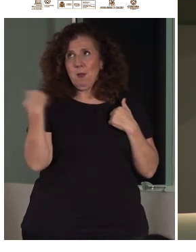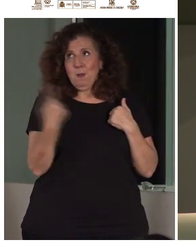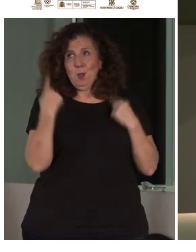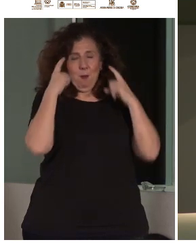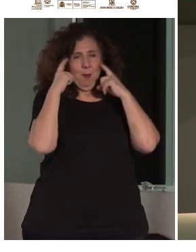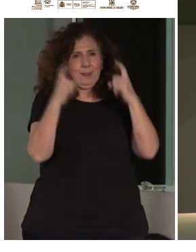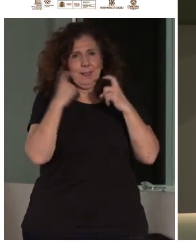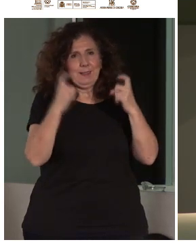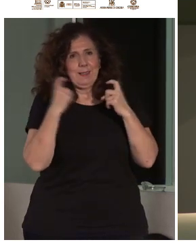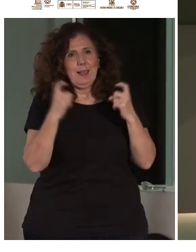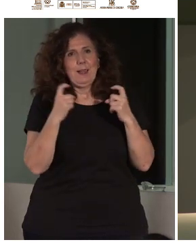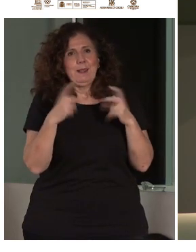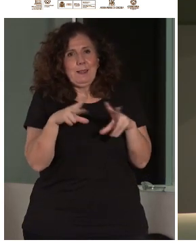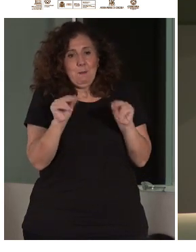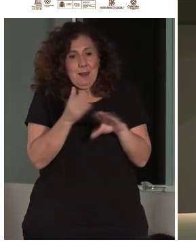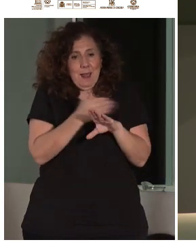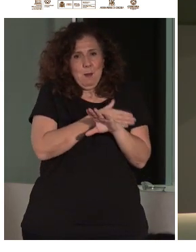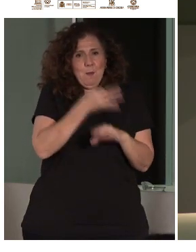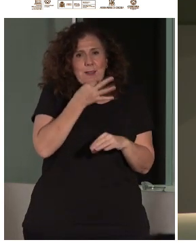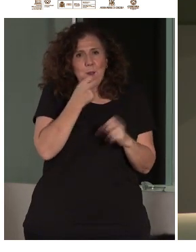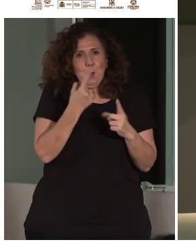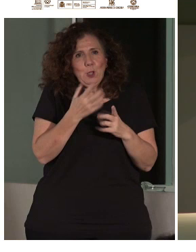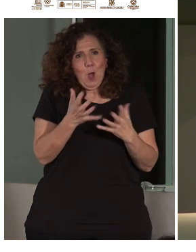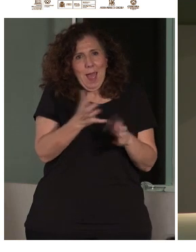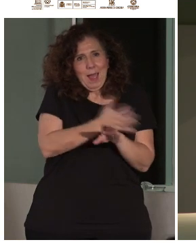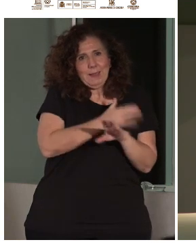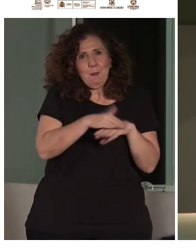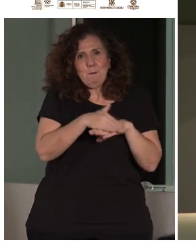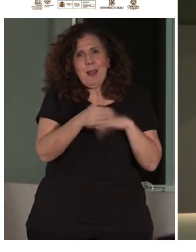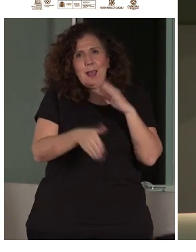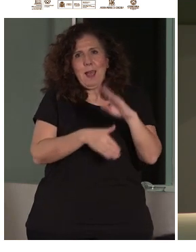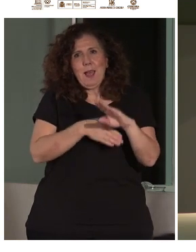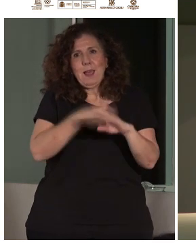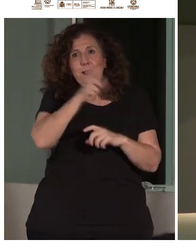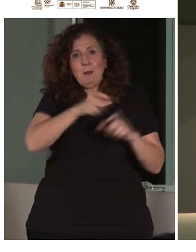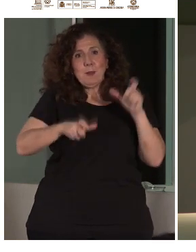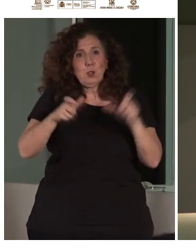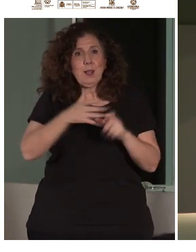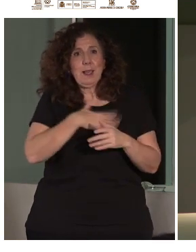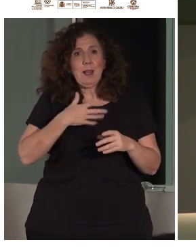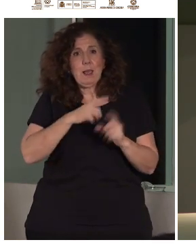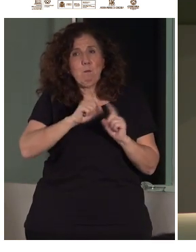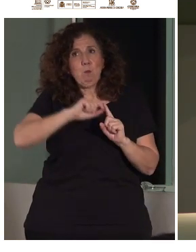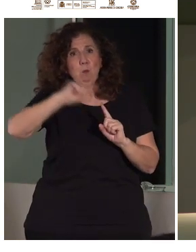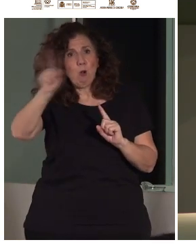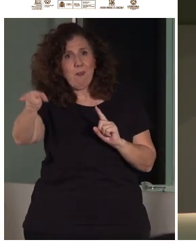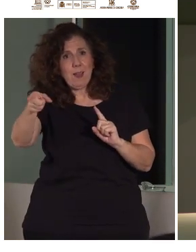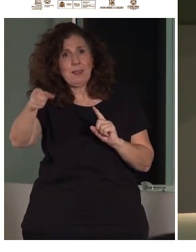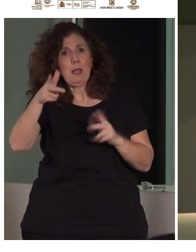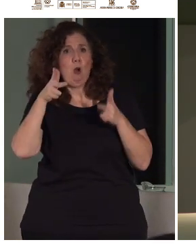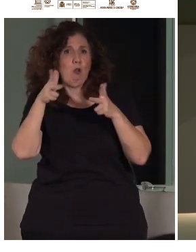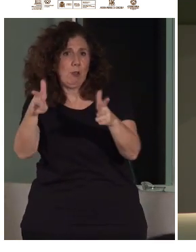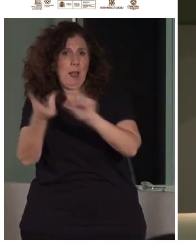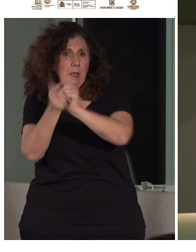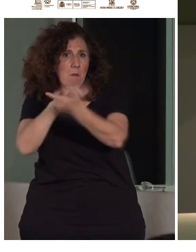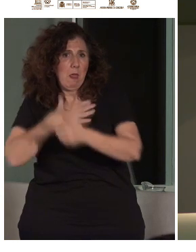terminar en la tarde un poquito antes a ver si podemos para que nos dé tiempo a las personas que queráis a volver a los hoteles